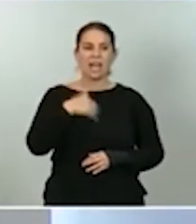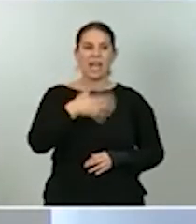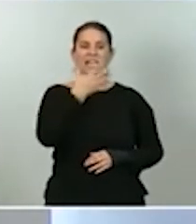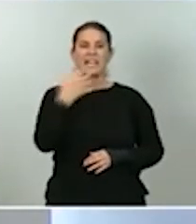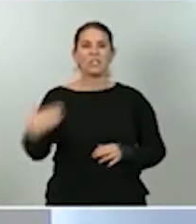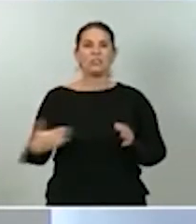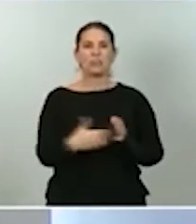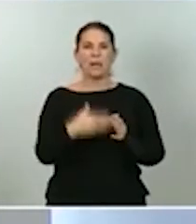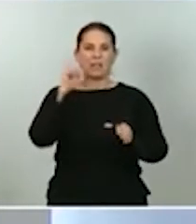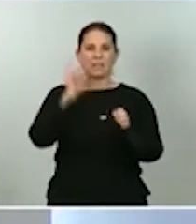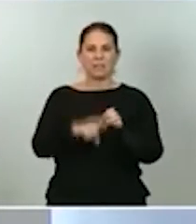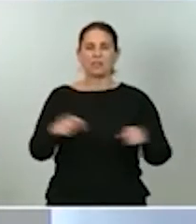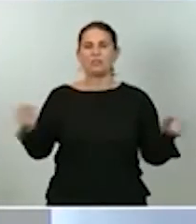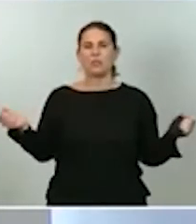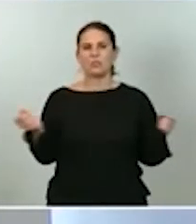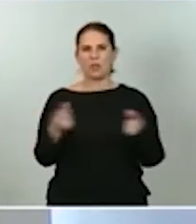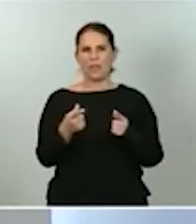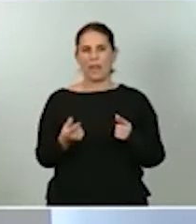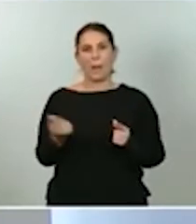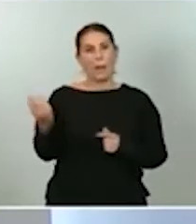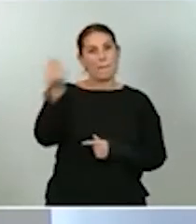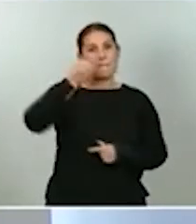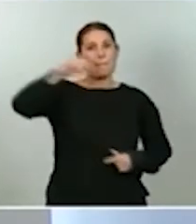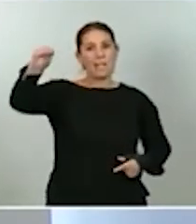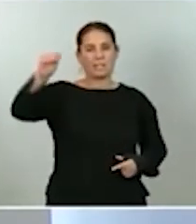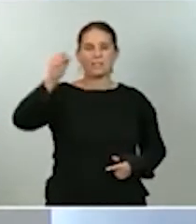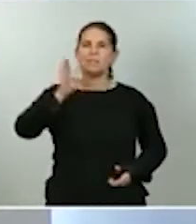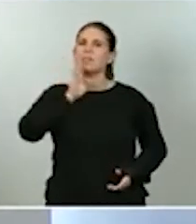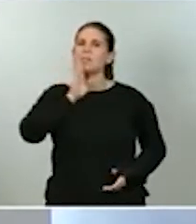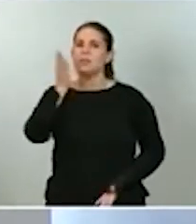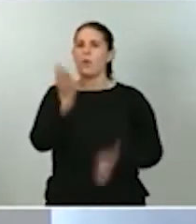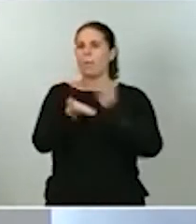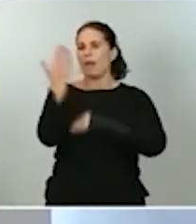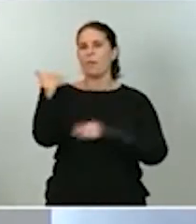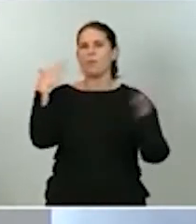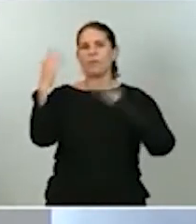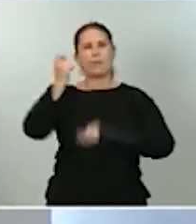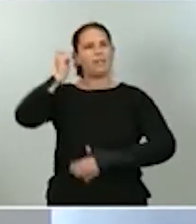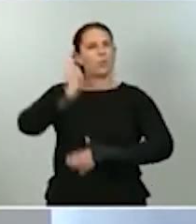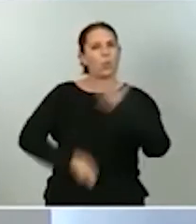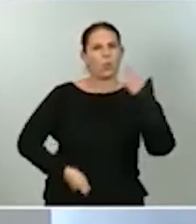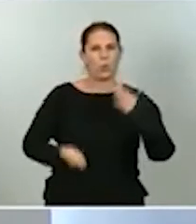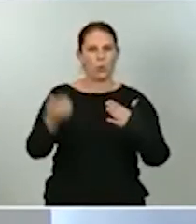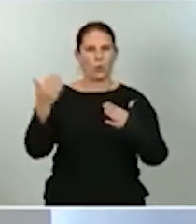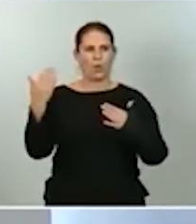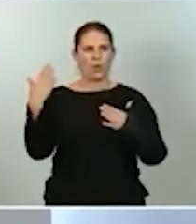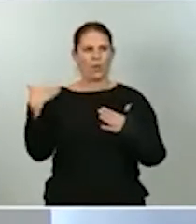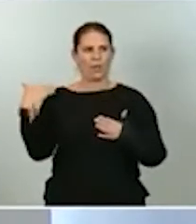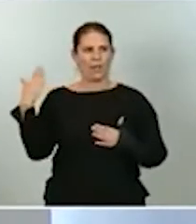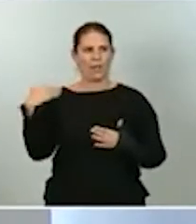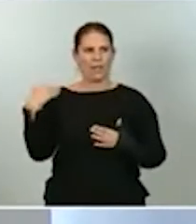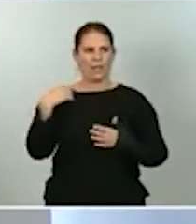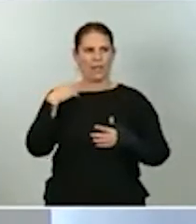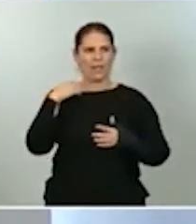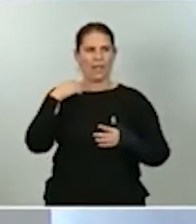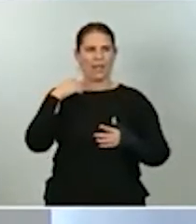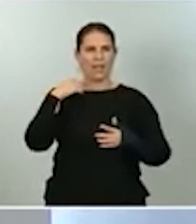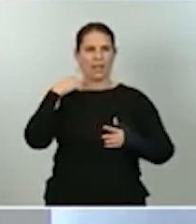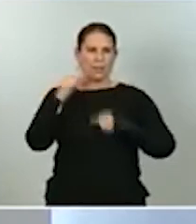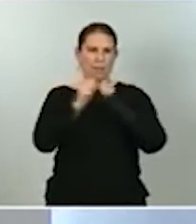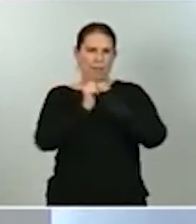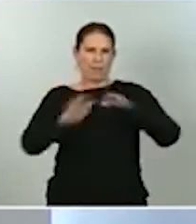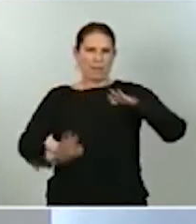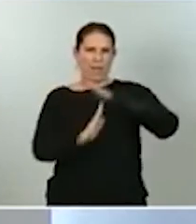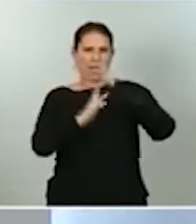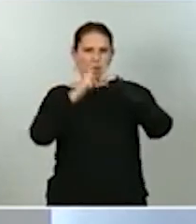a la seguridad social, más que en el momento más duro del periodo de la hibernación. Y, de hecho, el nivel